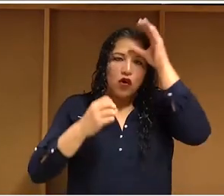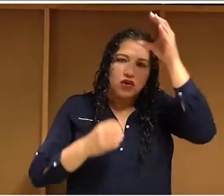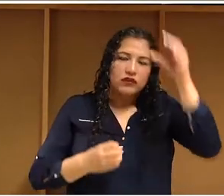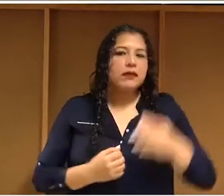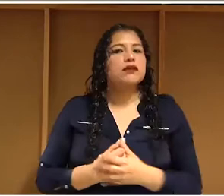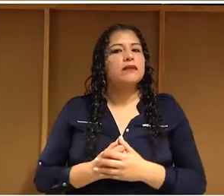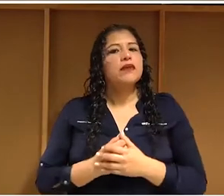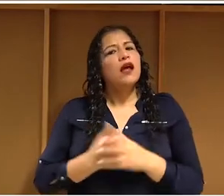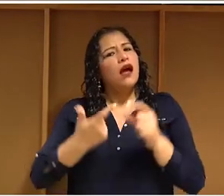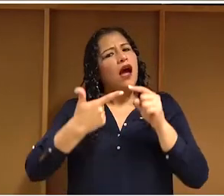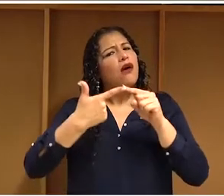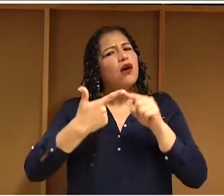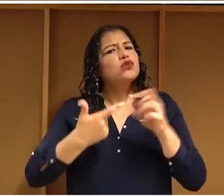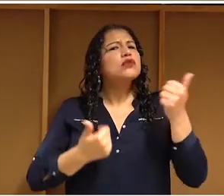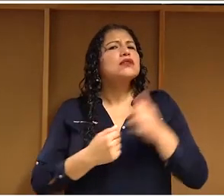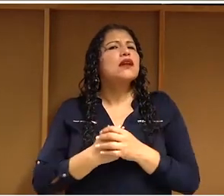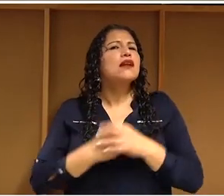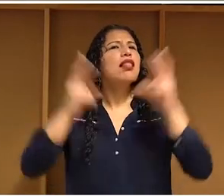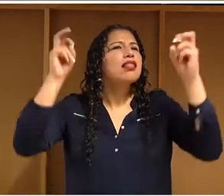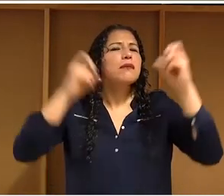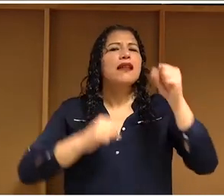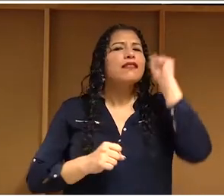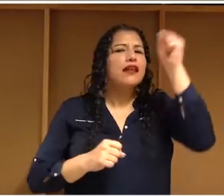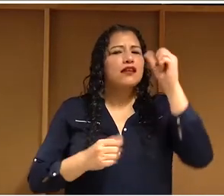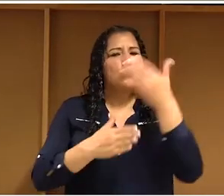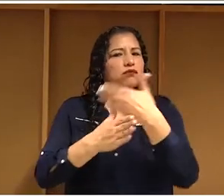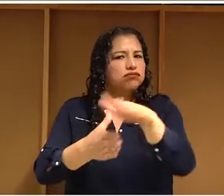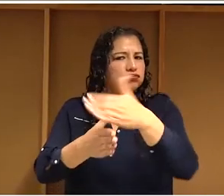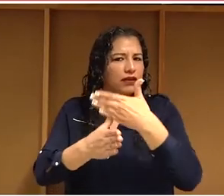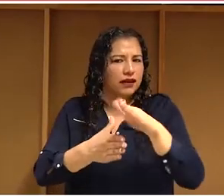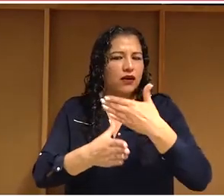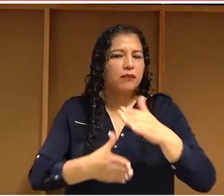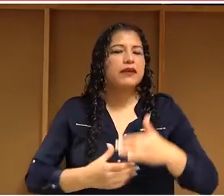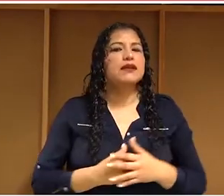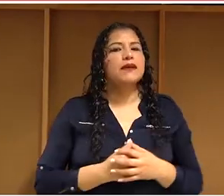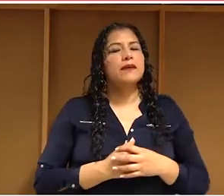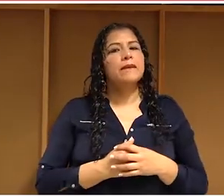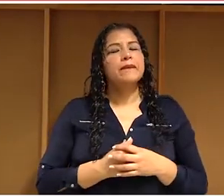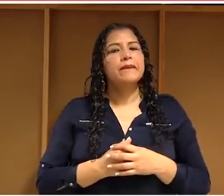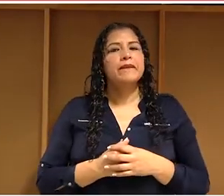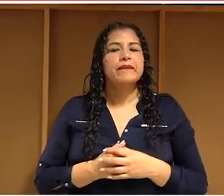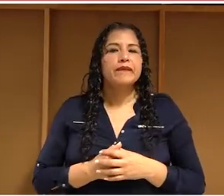es un derecho que suena como muy filosófico pero tiene muchos aterrizajes bien concretos